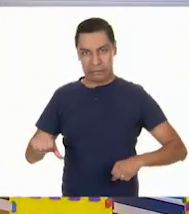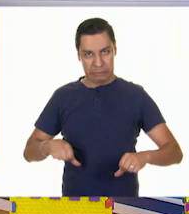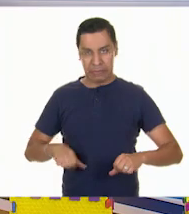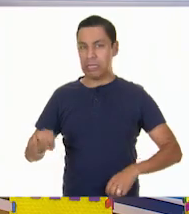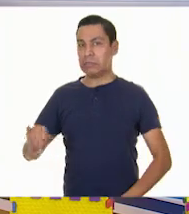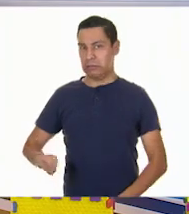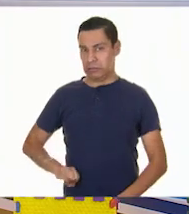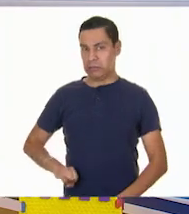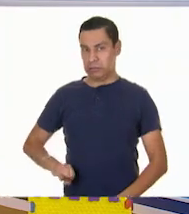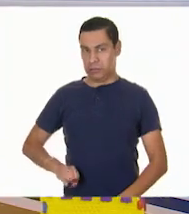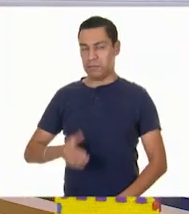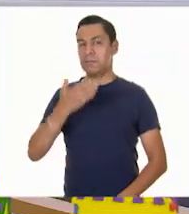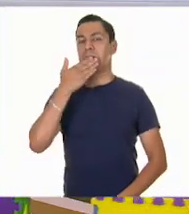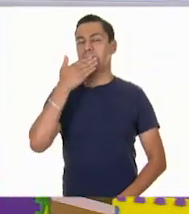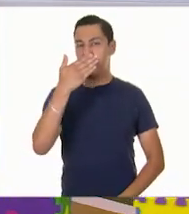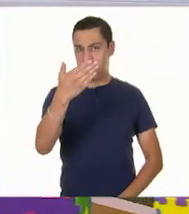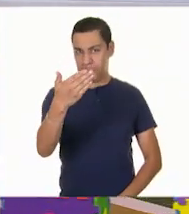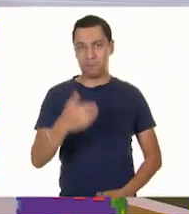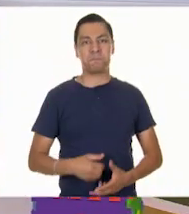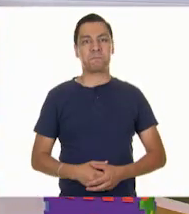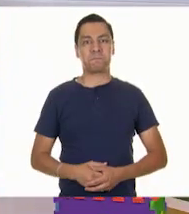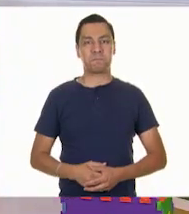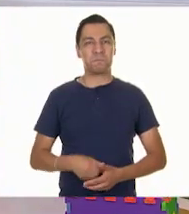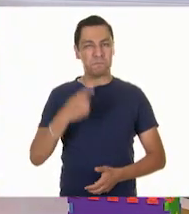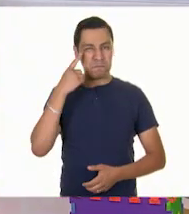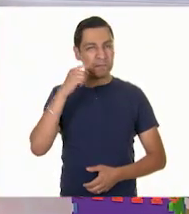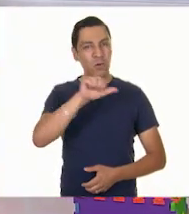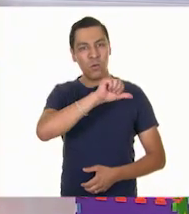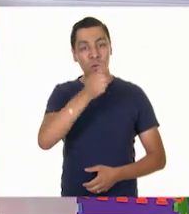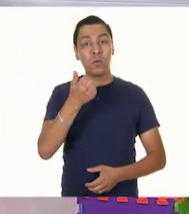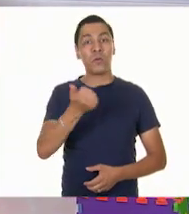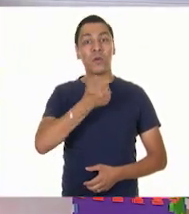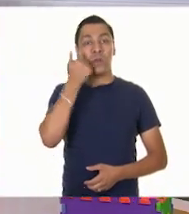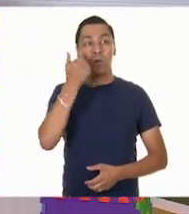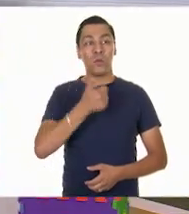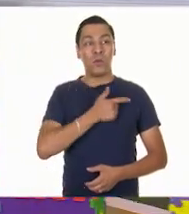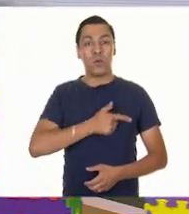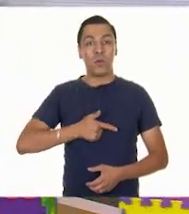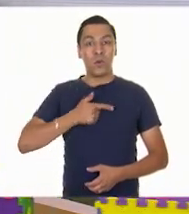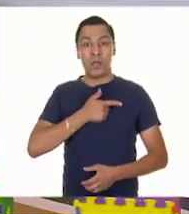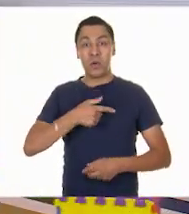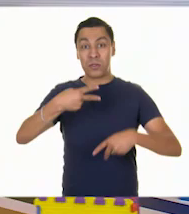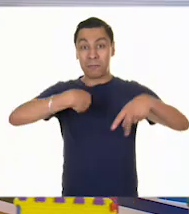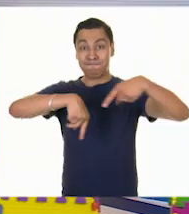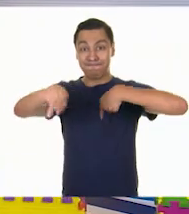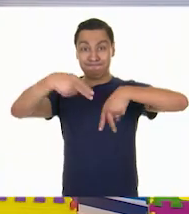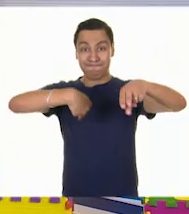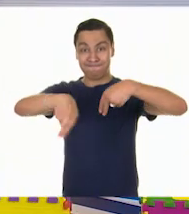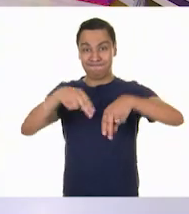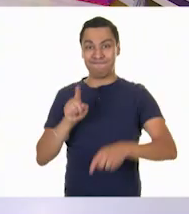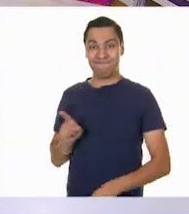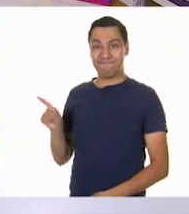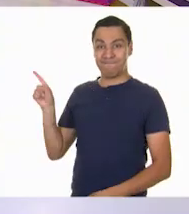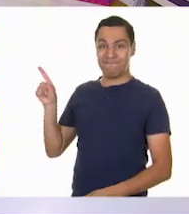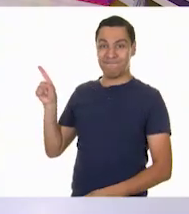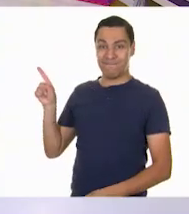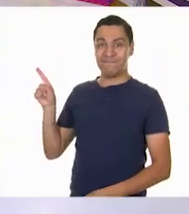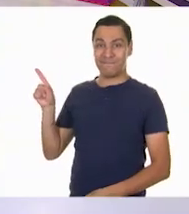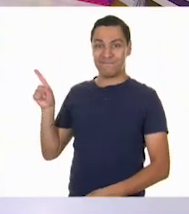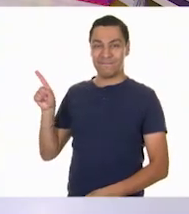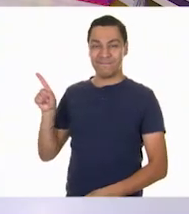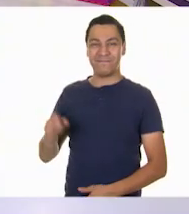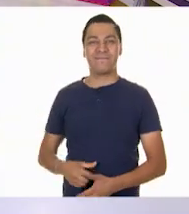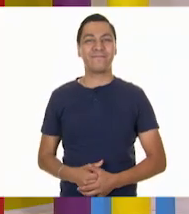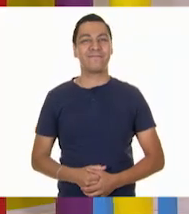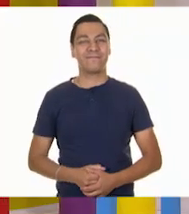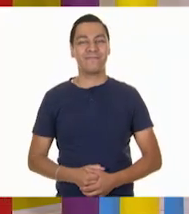interesante. También, por ejemplo, mira, tengo otro de mis alumnos que le gusta jugar. ¿A ti te gusta, Pepe? ¡Ay, sí! ¡Jugar fútbol! ¡Cáchalo!